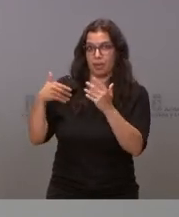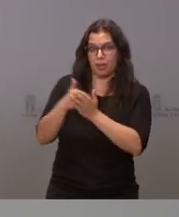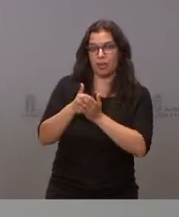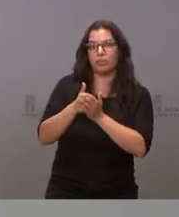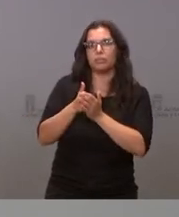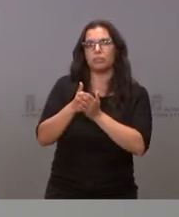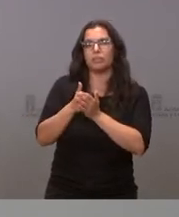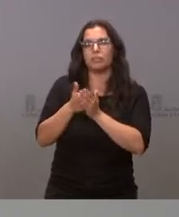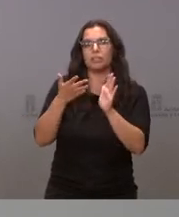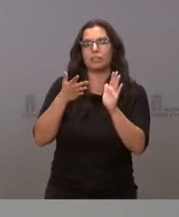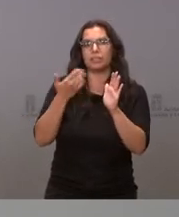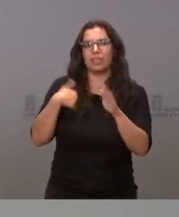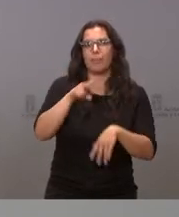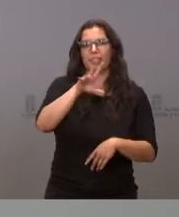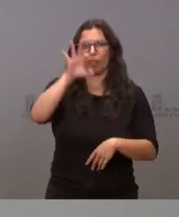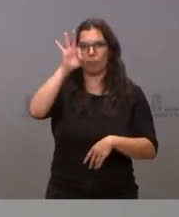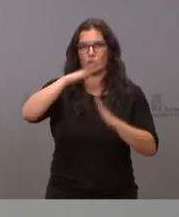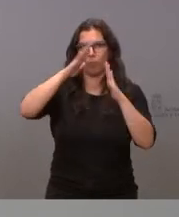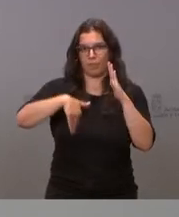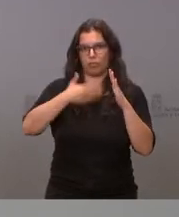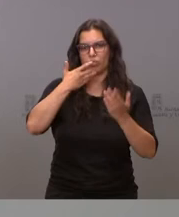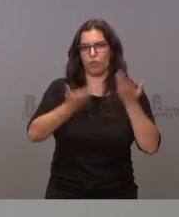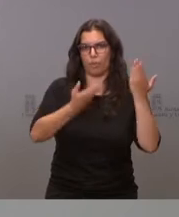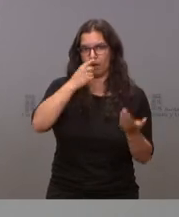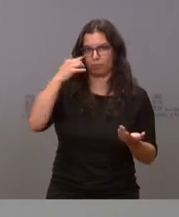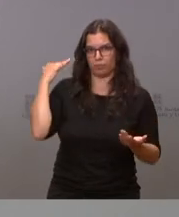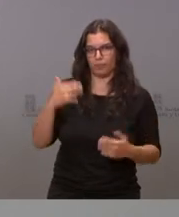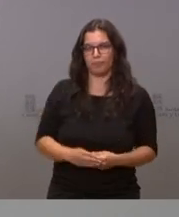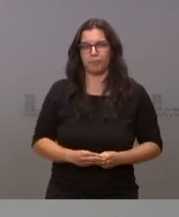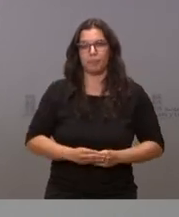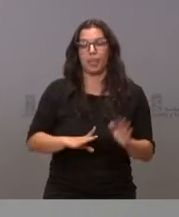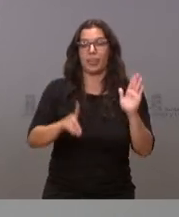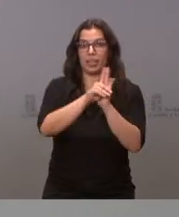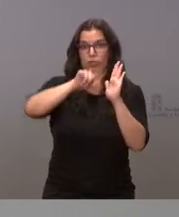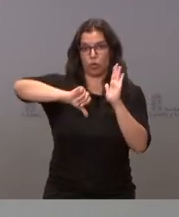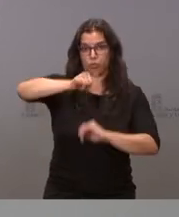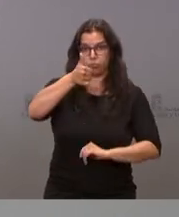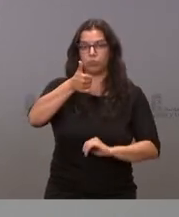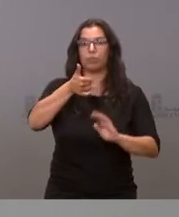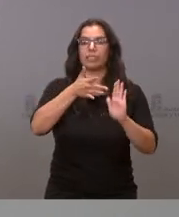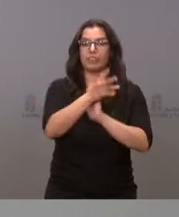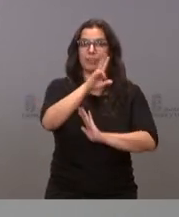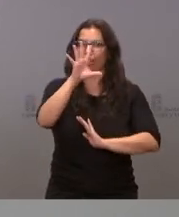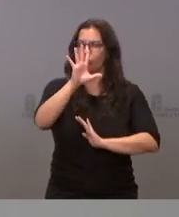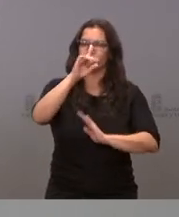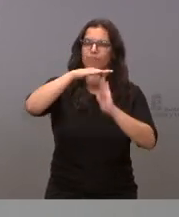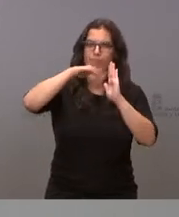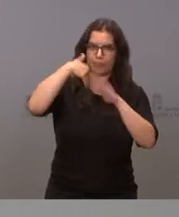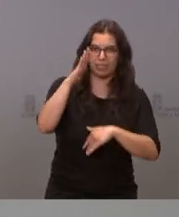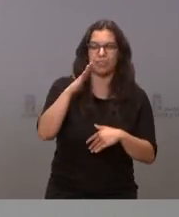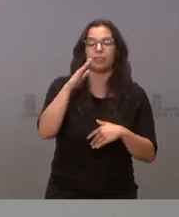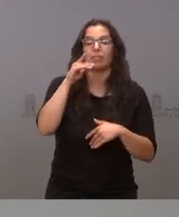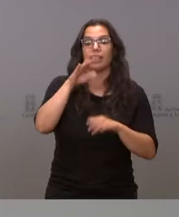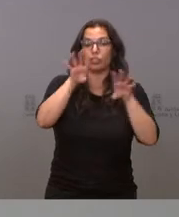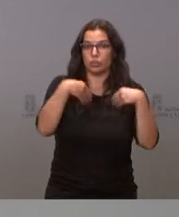años supera el 25% de bajada de tasas. El decreto aprobado hoy amplía ese porcentaje. Se trata, en